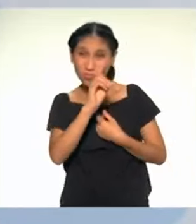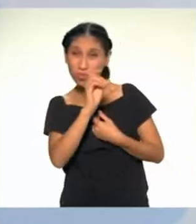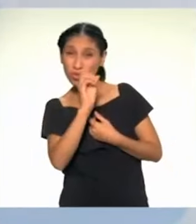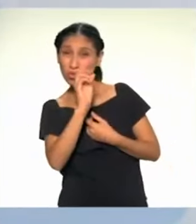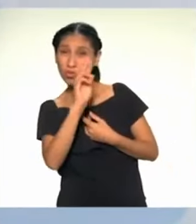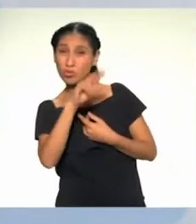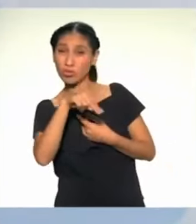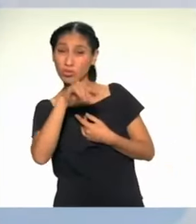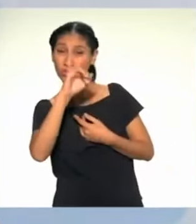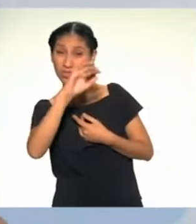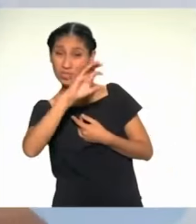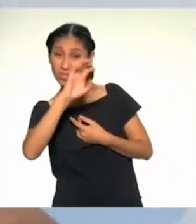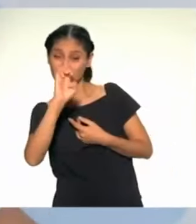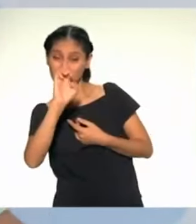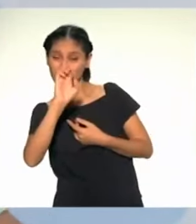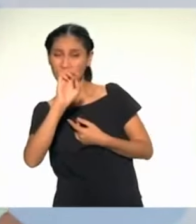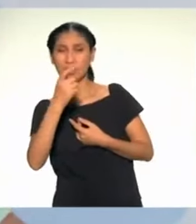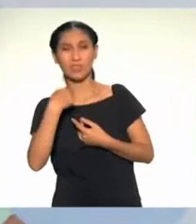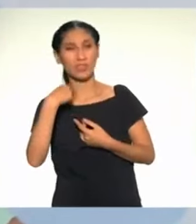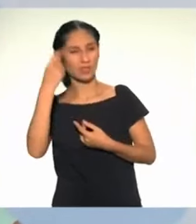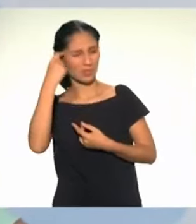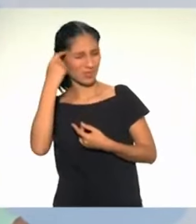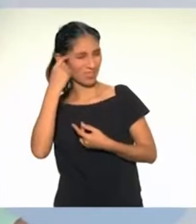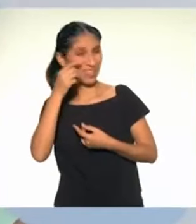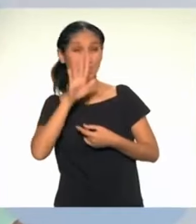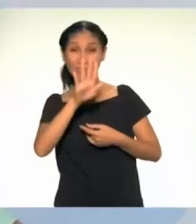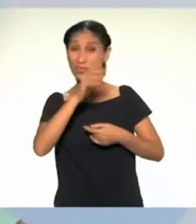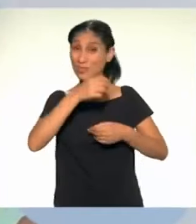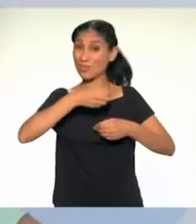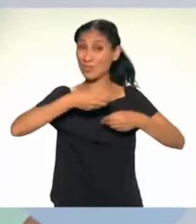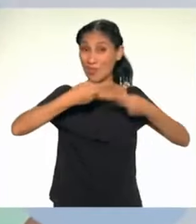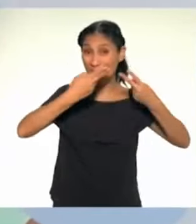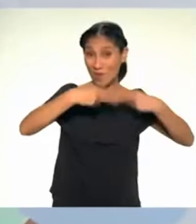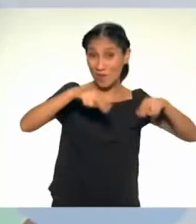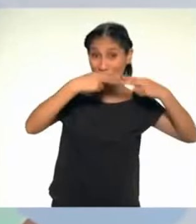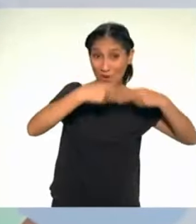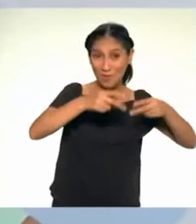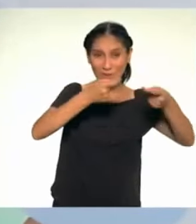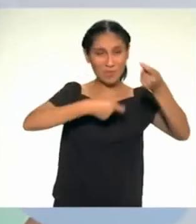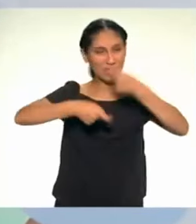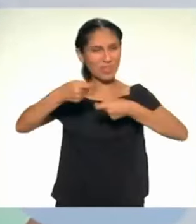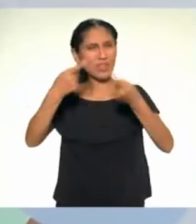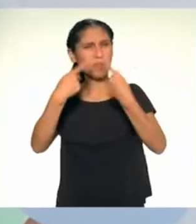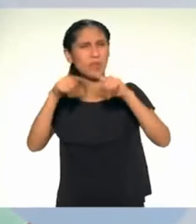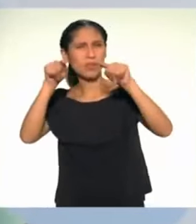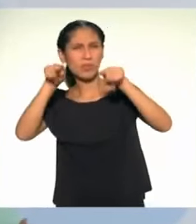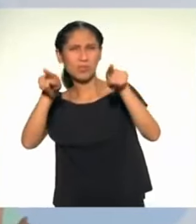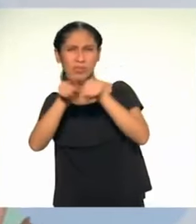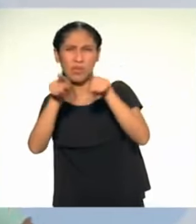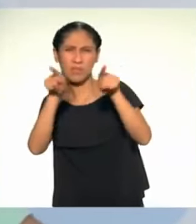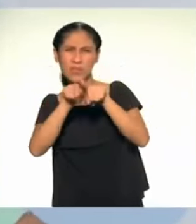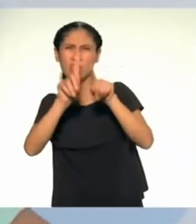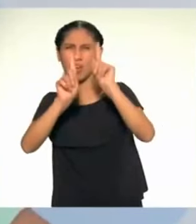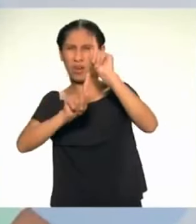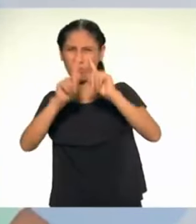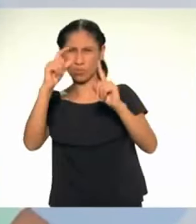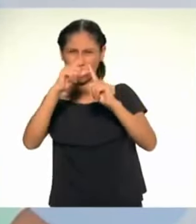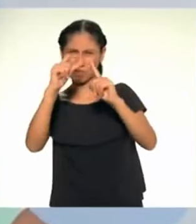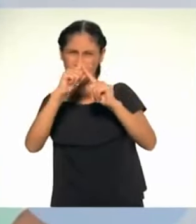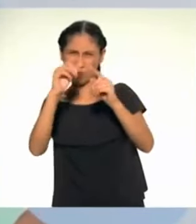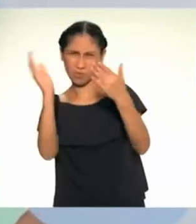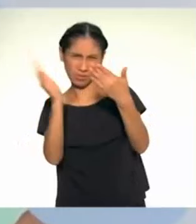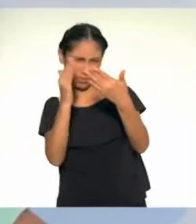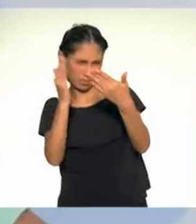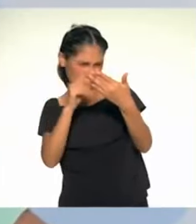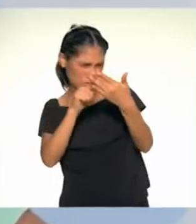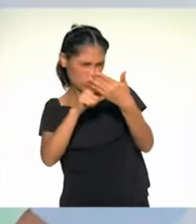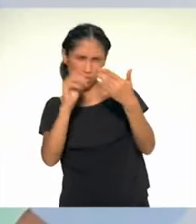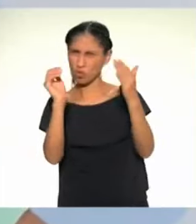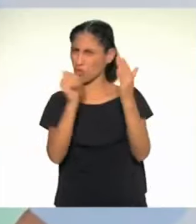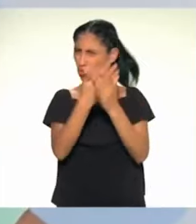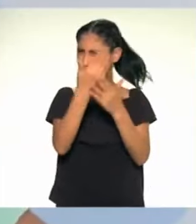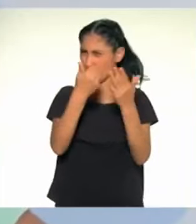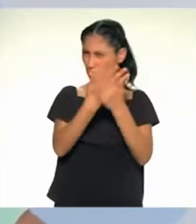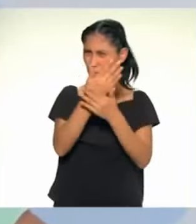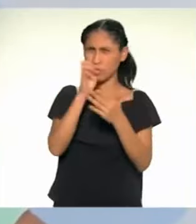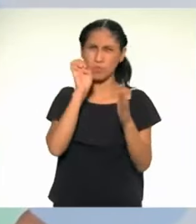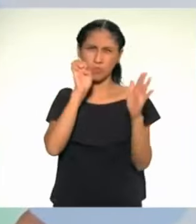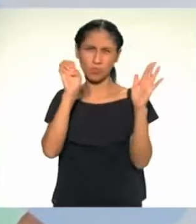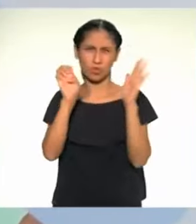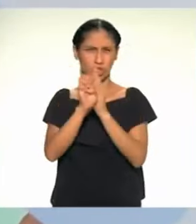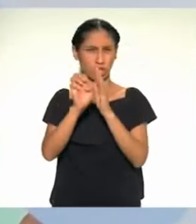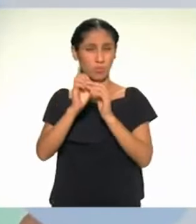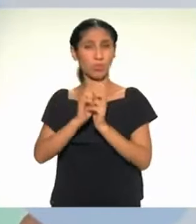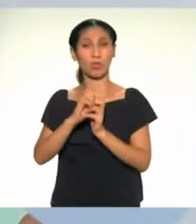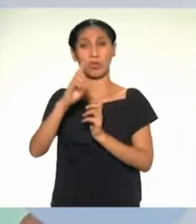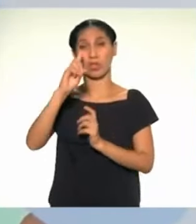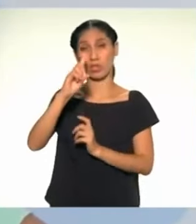algunas dudas. Sobre todo, porque hay una serie de palabras nuevas para mí. Por ejemplo, ¿a qué hace referencia la